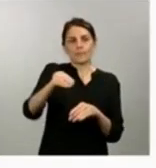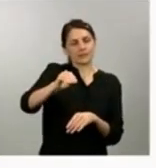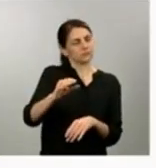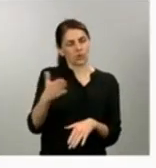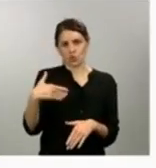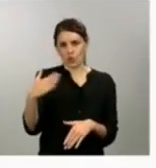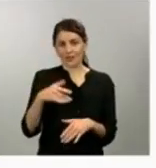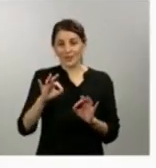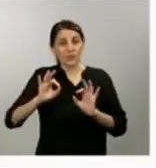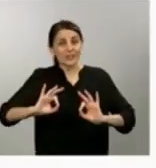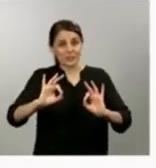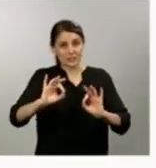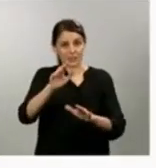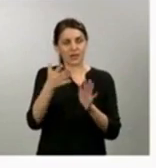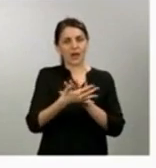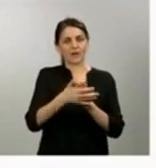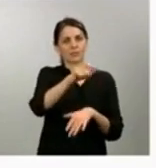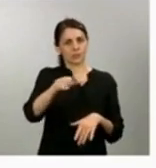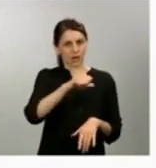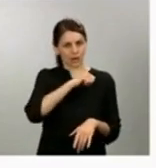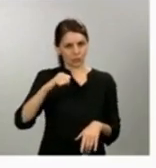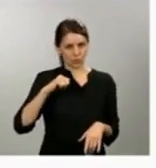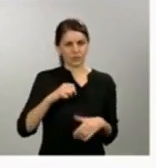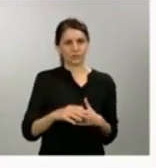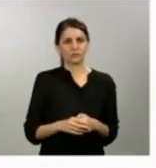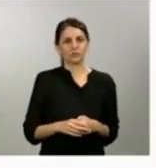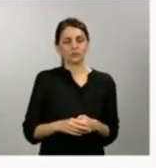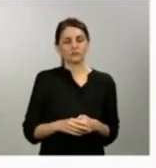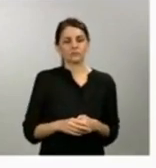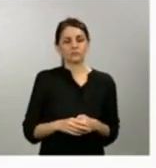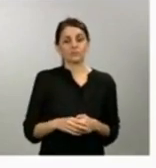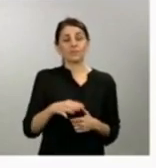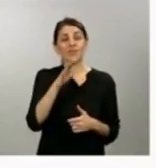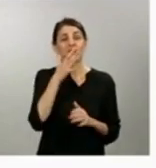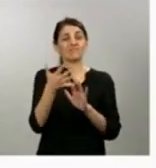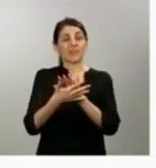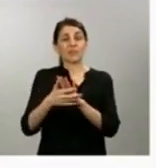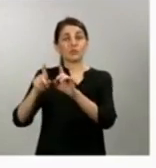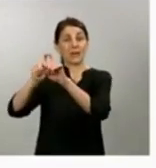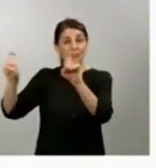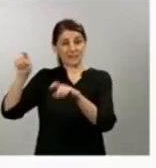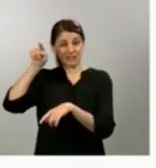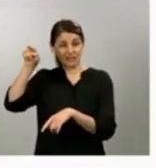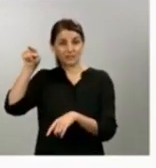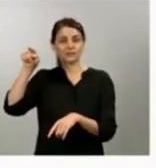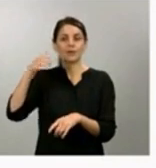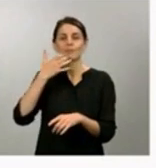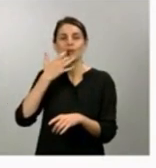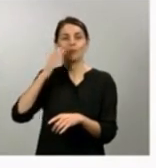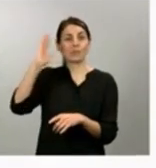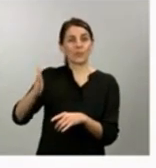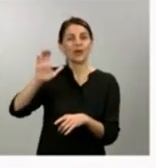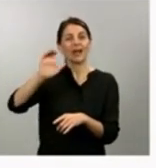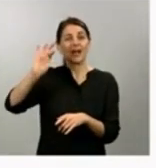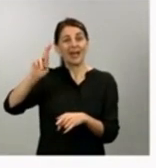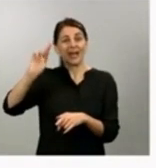centramos en un ámbito más amplio, que incluye también empresas, junto a autólogos, en el caso de los ERTE, a los que se ha referido la ministra Díaz,